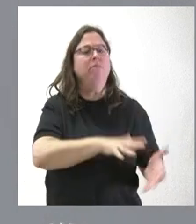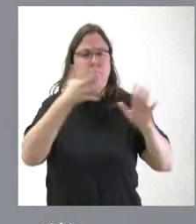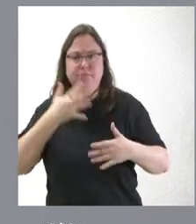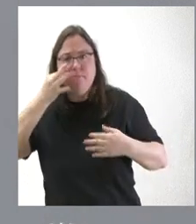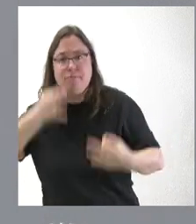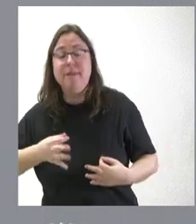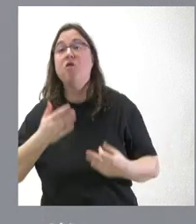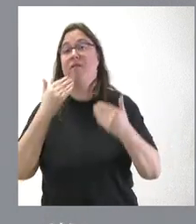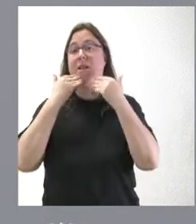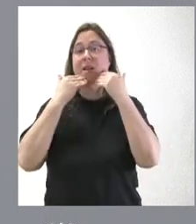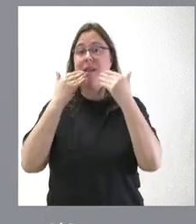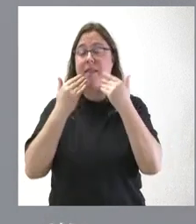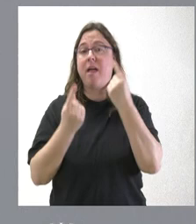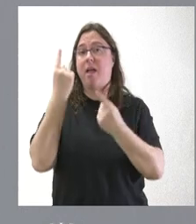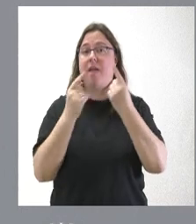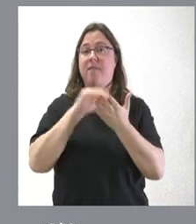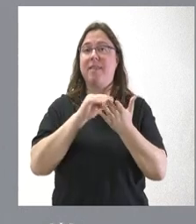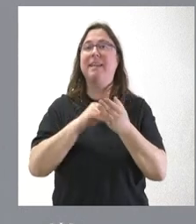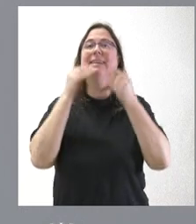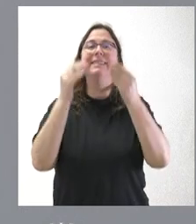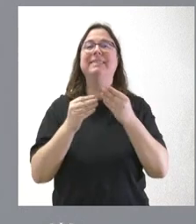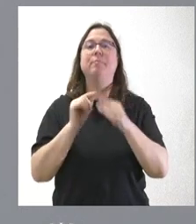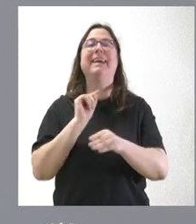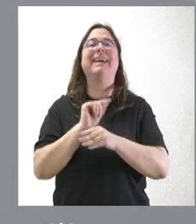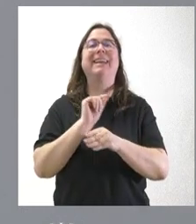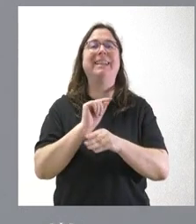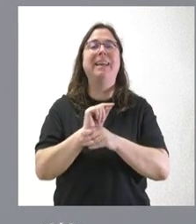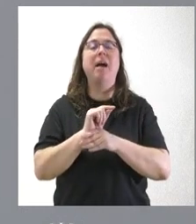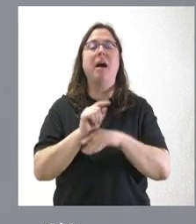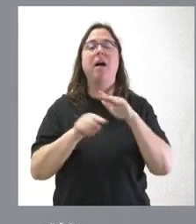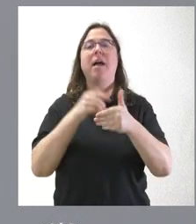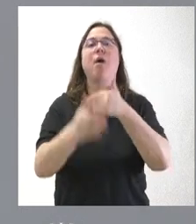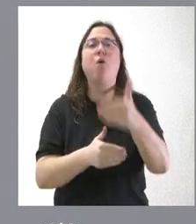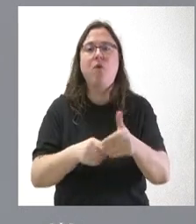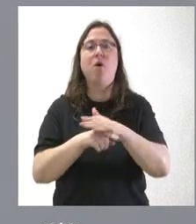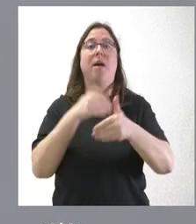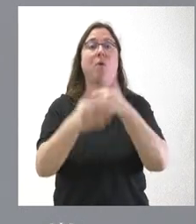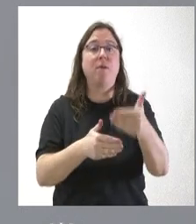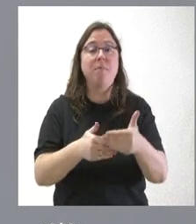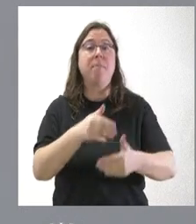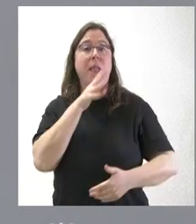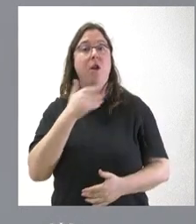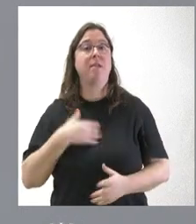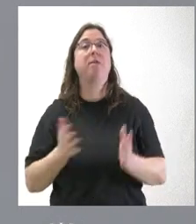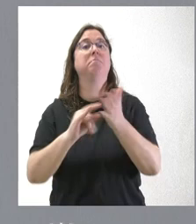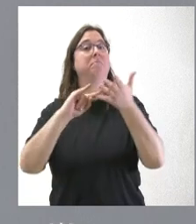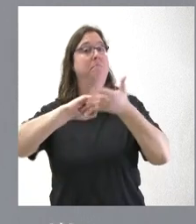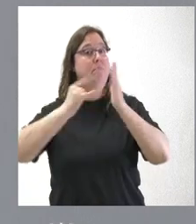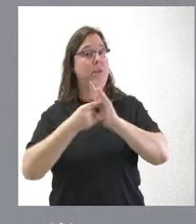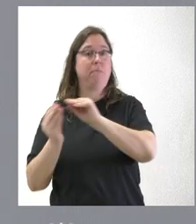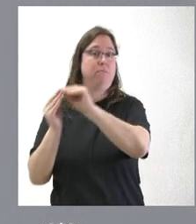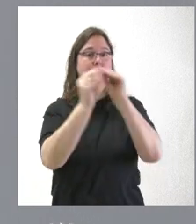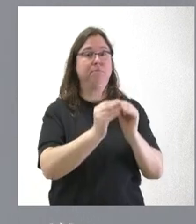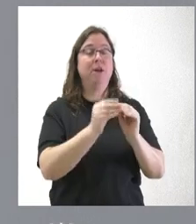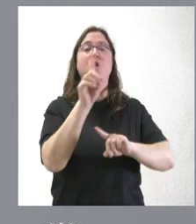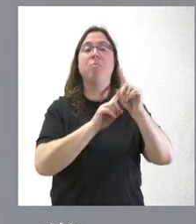que agradezco es que en otras ocasiones siempre la crítica es con que la ejecución y el ritmo de ejecución. Pues ahora estamos de acuerdo en el plan y, si el problema